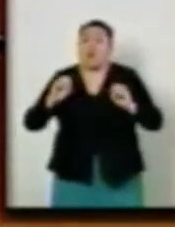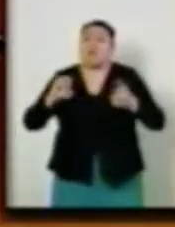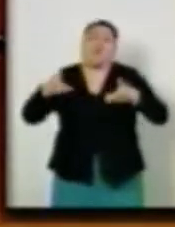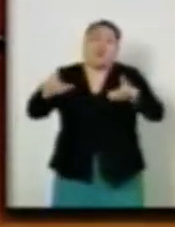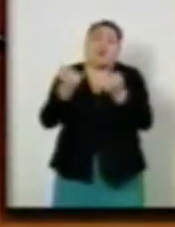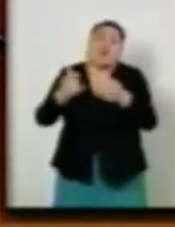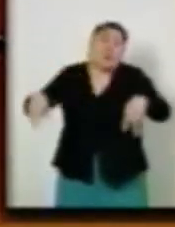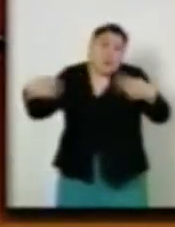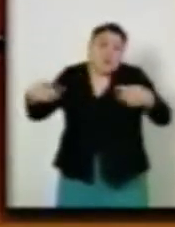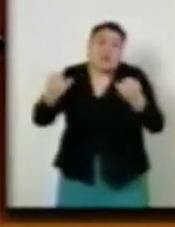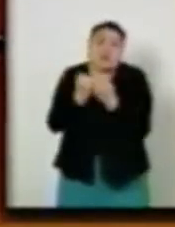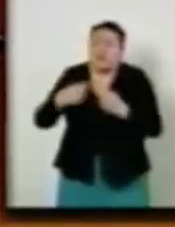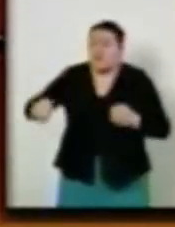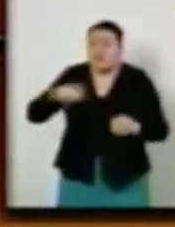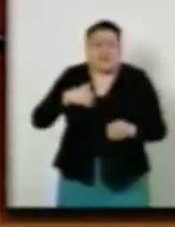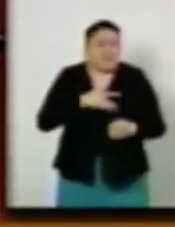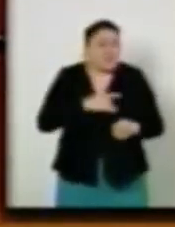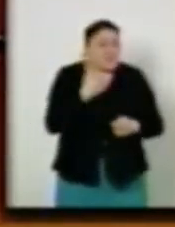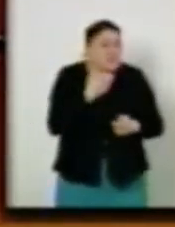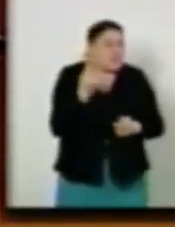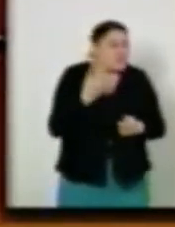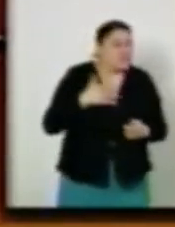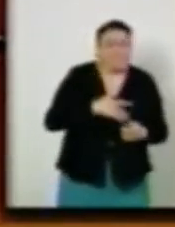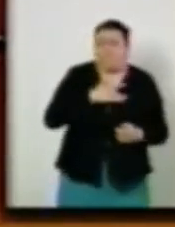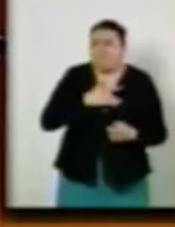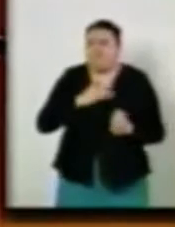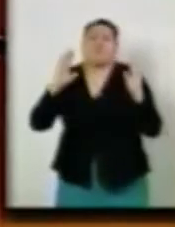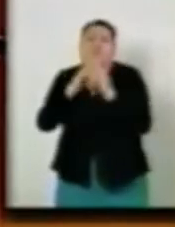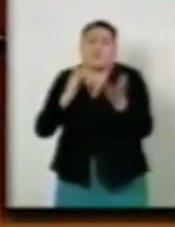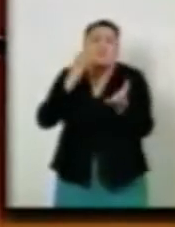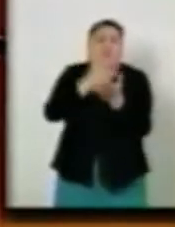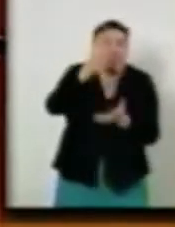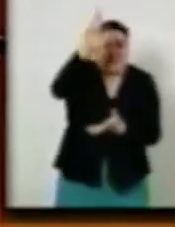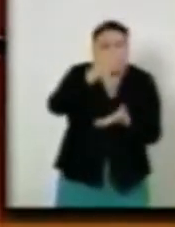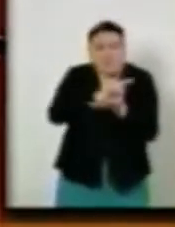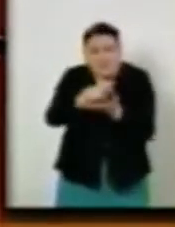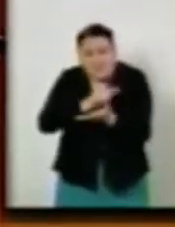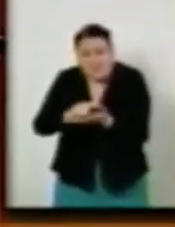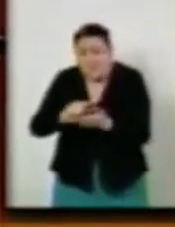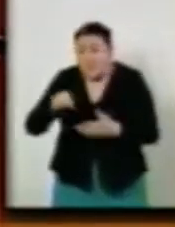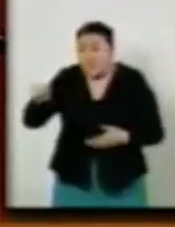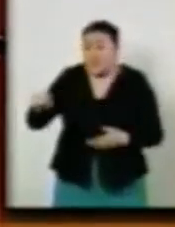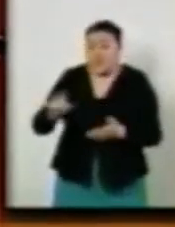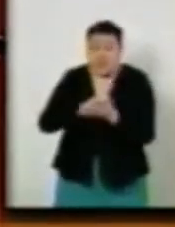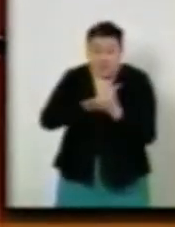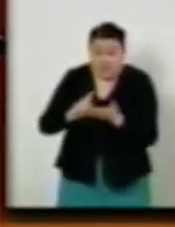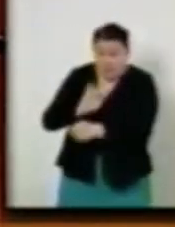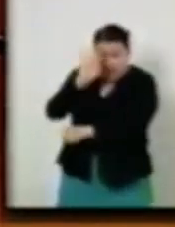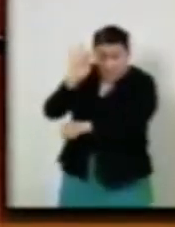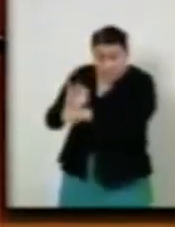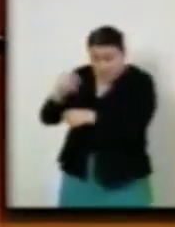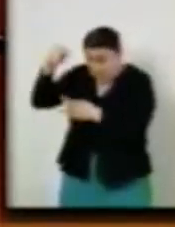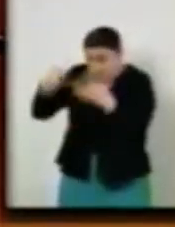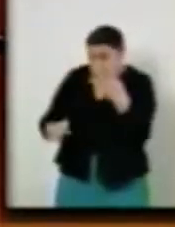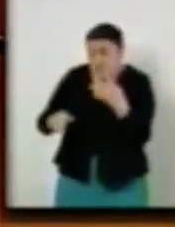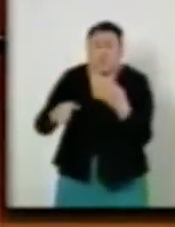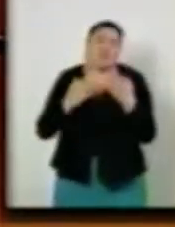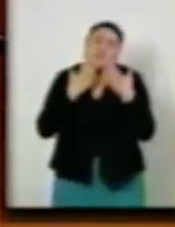aumentar sus medios de vida. Ellos, sin embargo, no suelen disfrutar de los derechos y medidas de protección necesarias